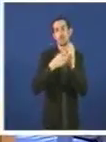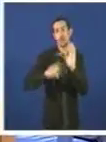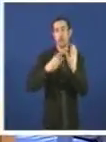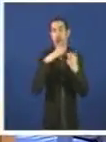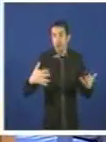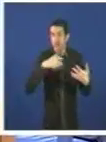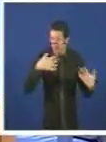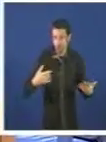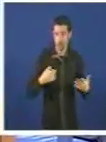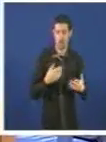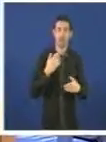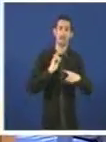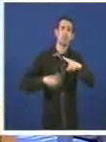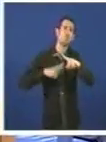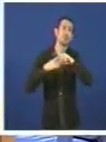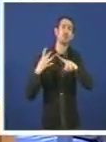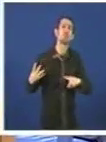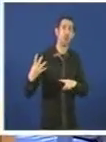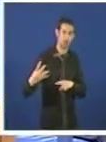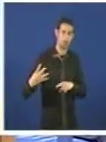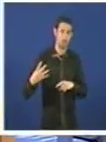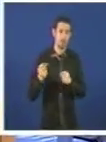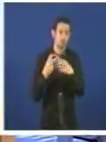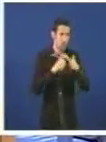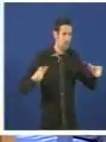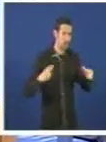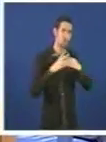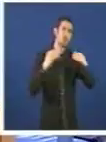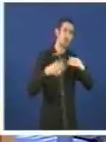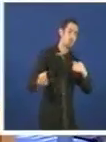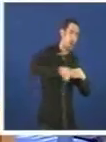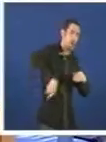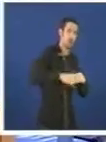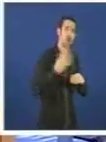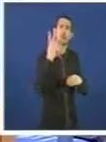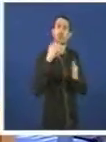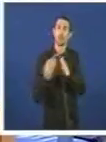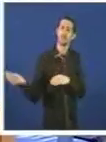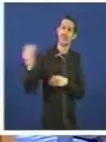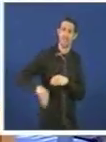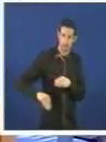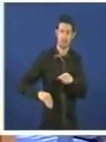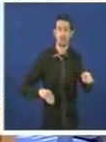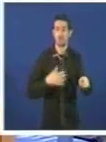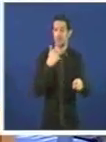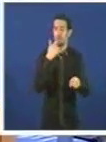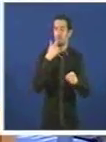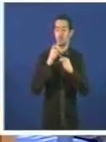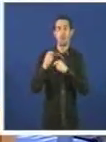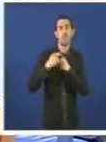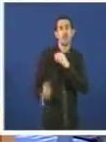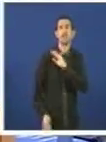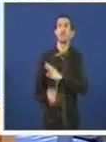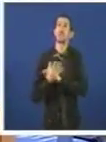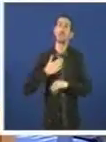casi multiplicamos por catro o número dos atendidos no que elevamos de legislaturas. A medidas que ten adoptadas as xunta se